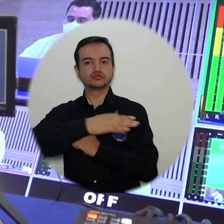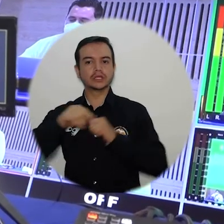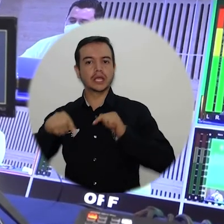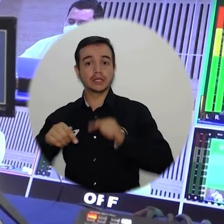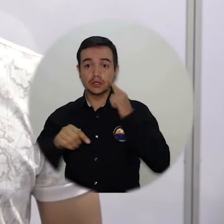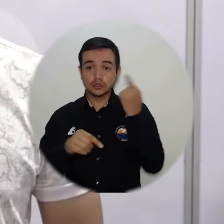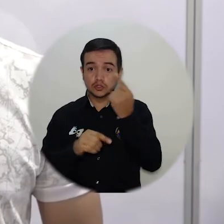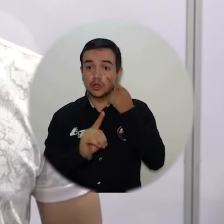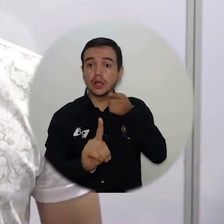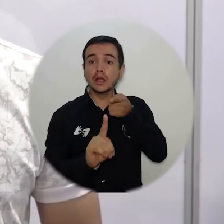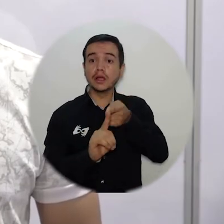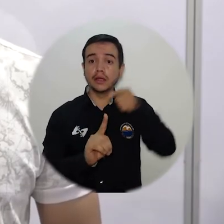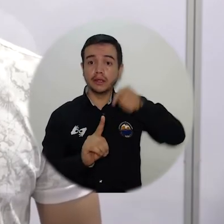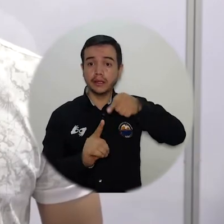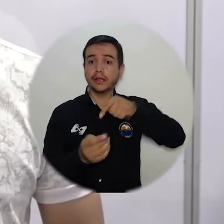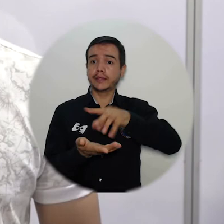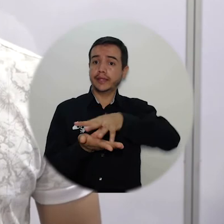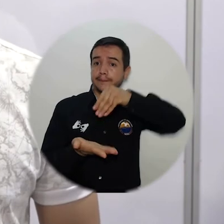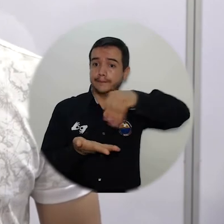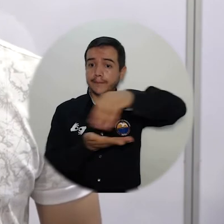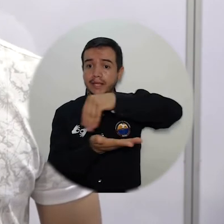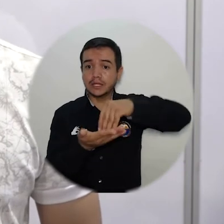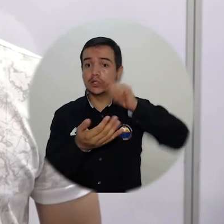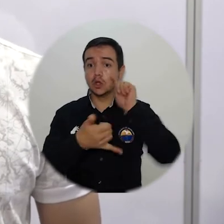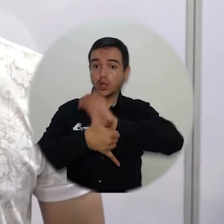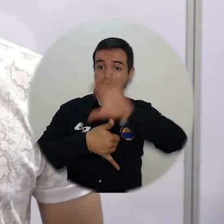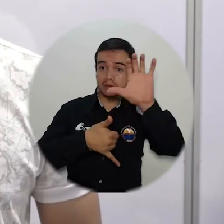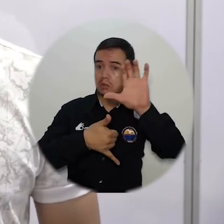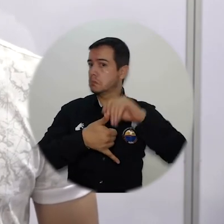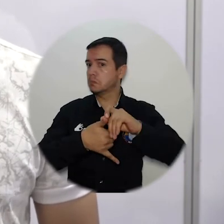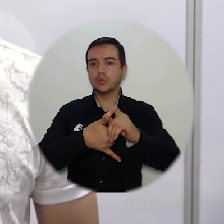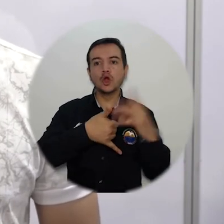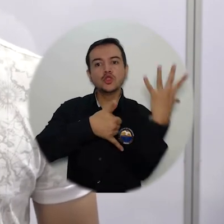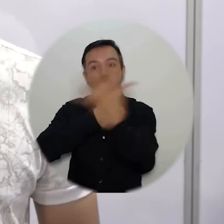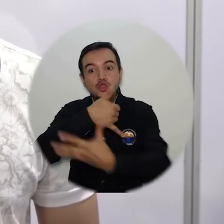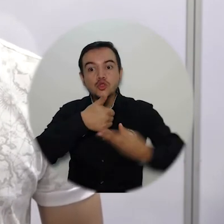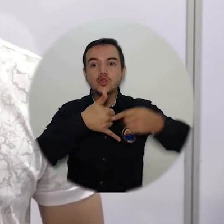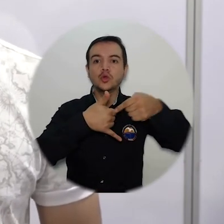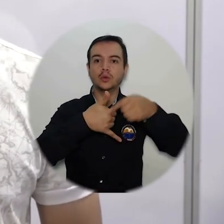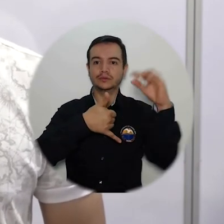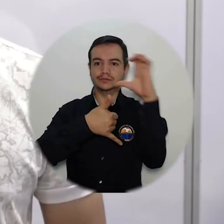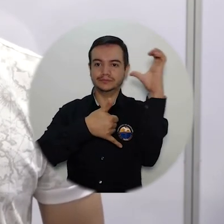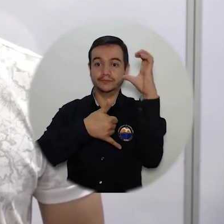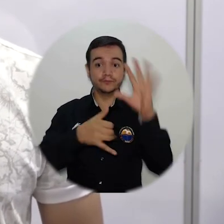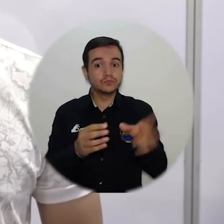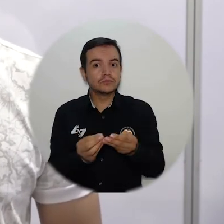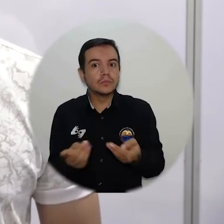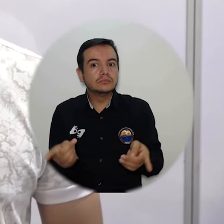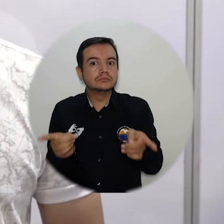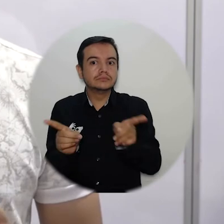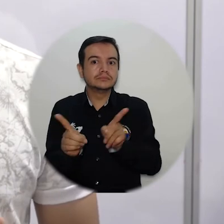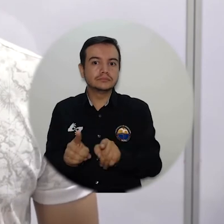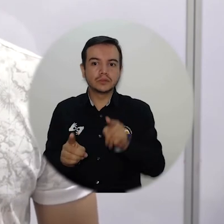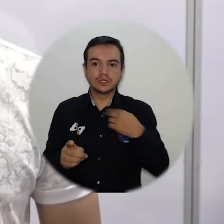universidad. Los estudiantes de medicina estamos comprometidos con nuestra formación por eso es que siempre buscamos rutas para avanzar. Realmente nos hemos